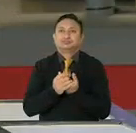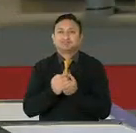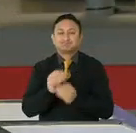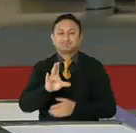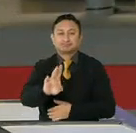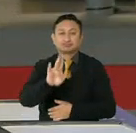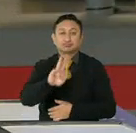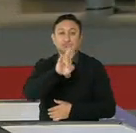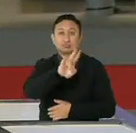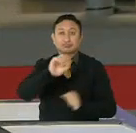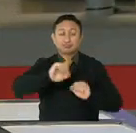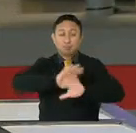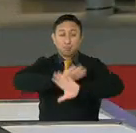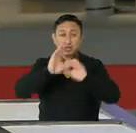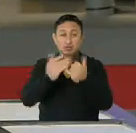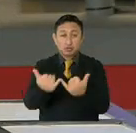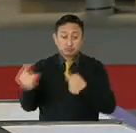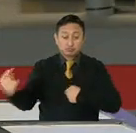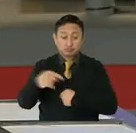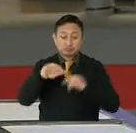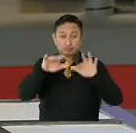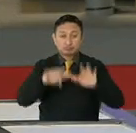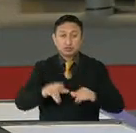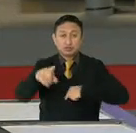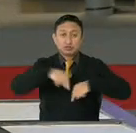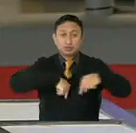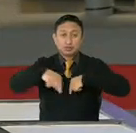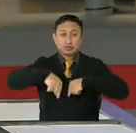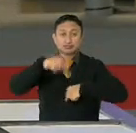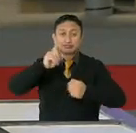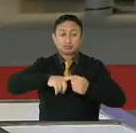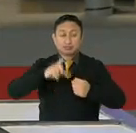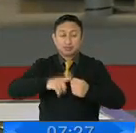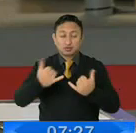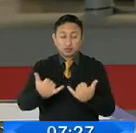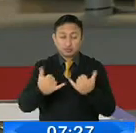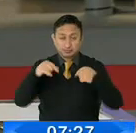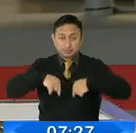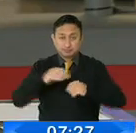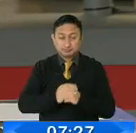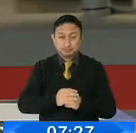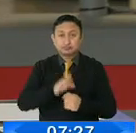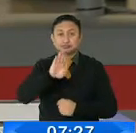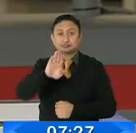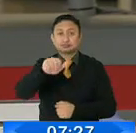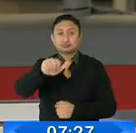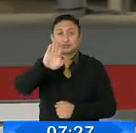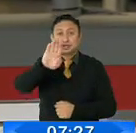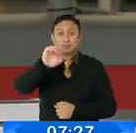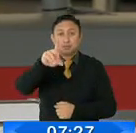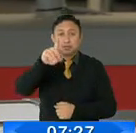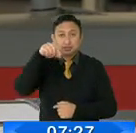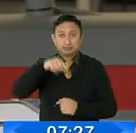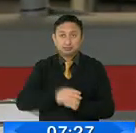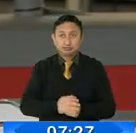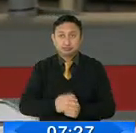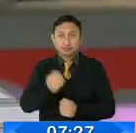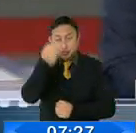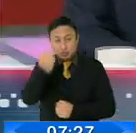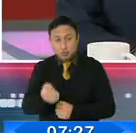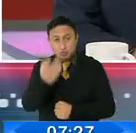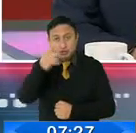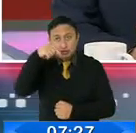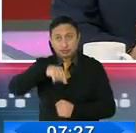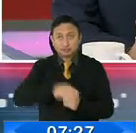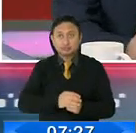7.26 en la mañana, tiempo de recibir al Secretario de Movilidad del Distrito Metropolitano de Quito, a Guillermo Abad. Señor Secretario Abad, buenos días.